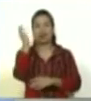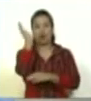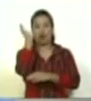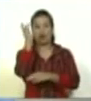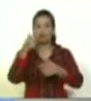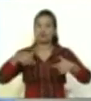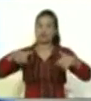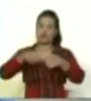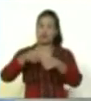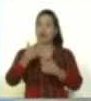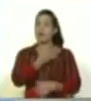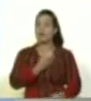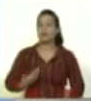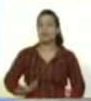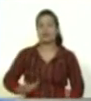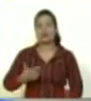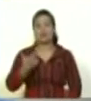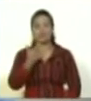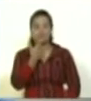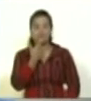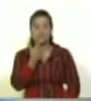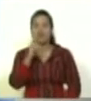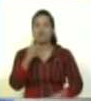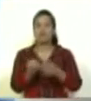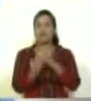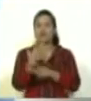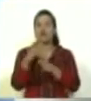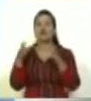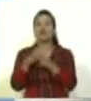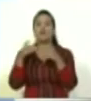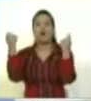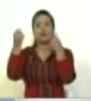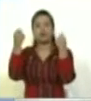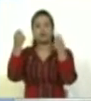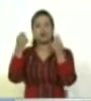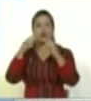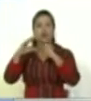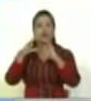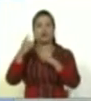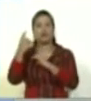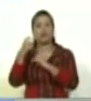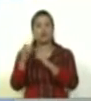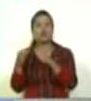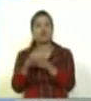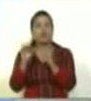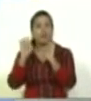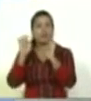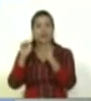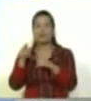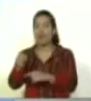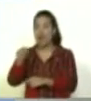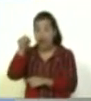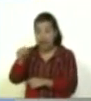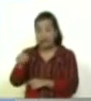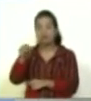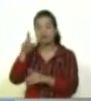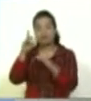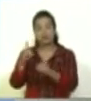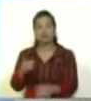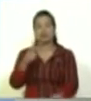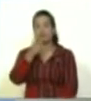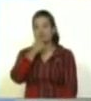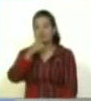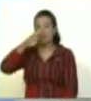decide la conformación de la vicepresidencia de la dictación propaganda y comunicación y decide la necesidad que es histórica,